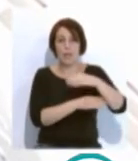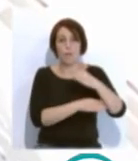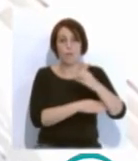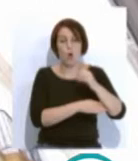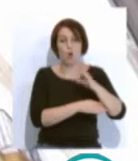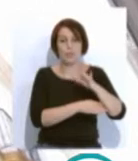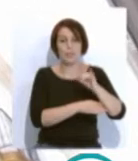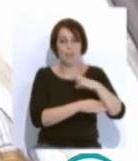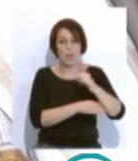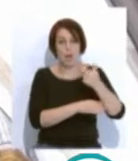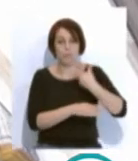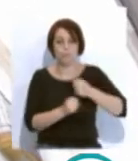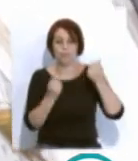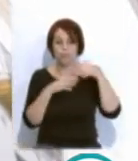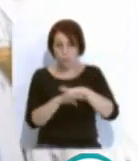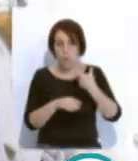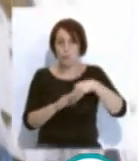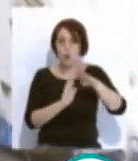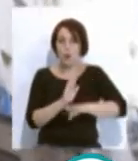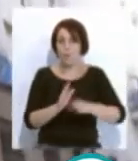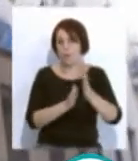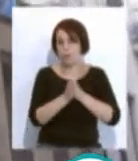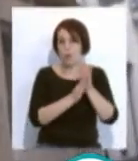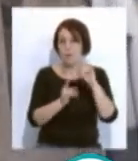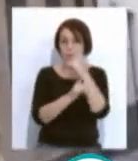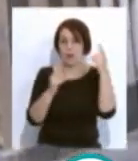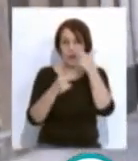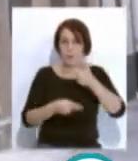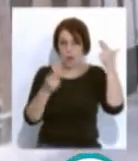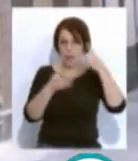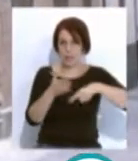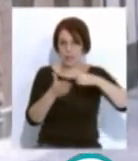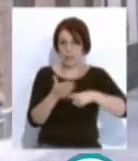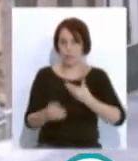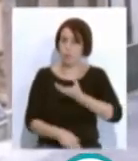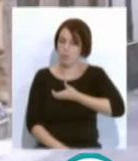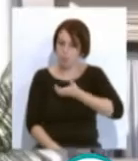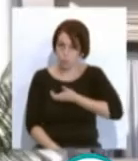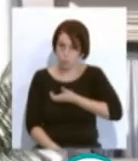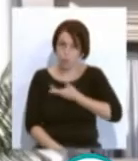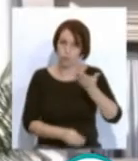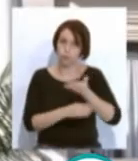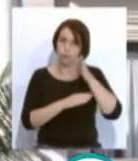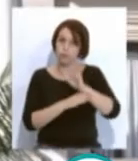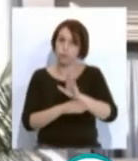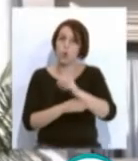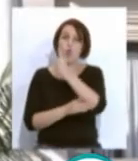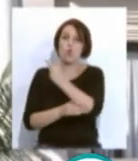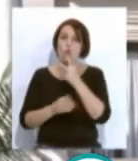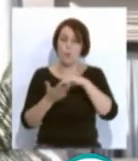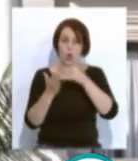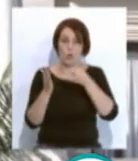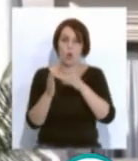su inclusión en el programa de fomento del parque público en alquiler. El Ayuntamiento, por su parte, presentó los otros dos